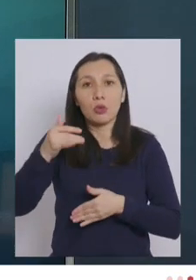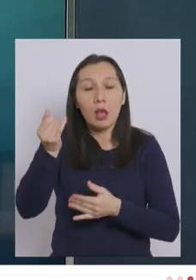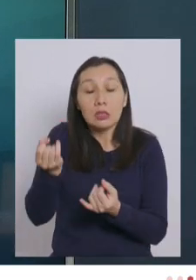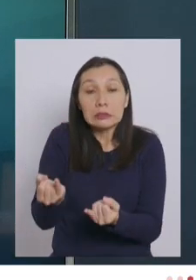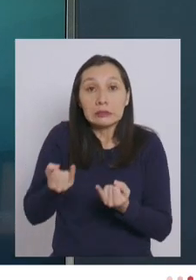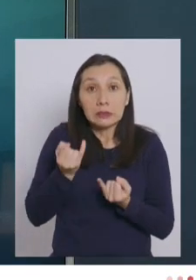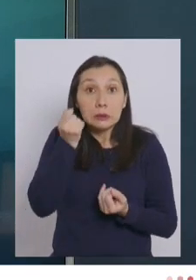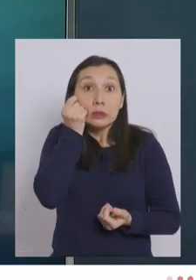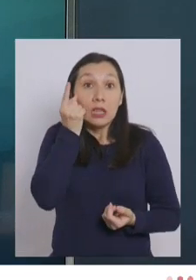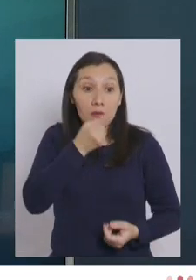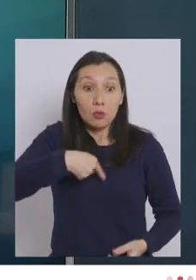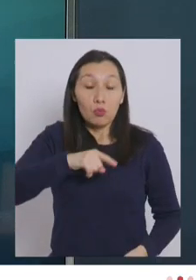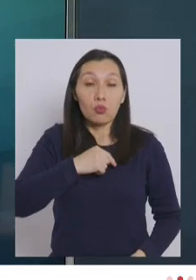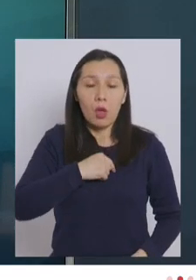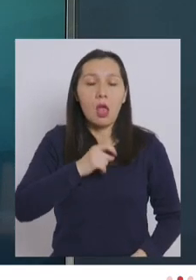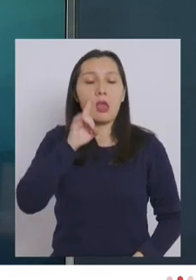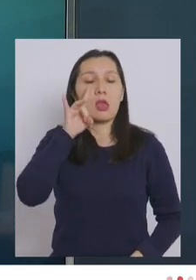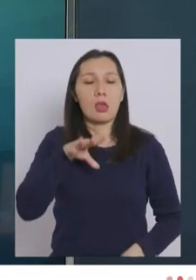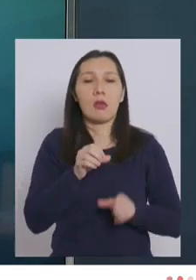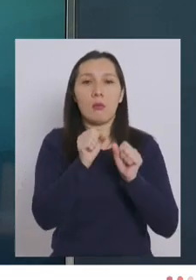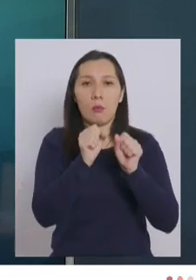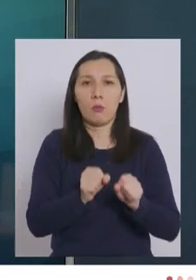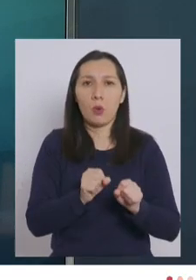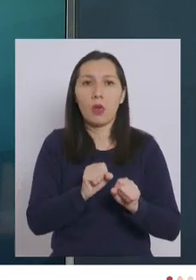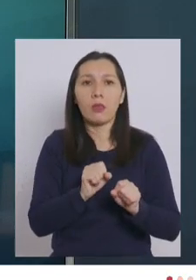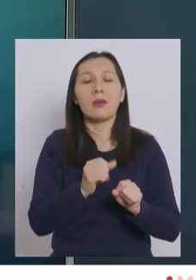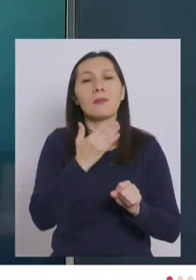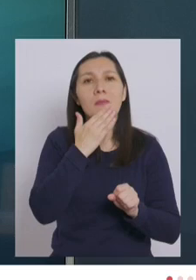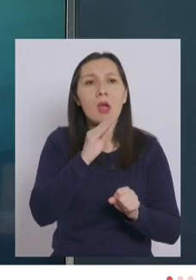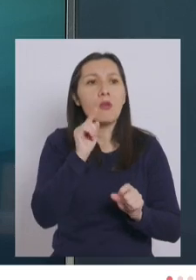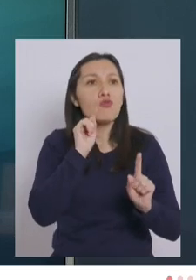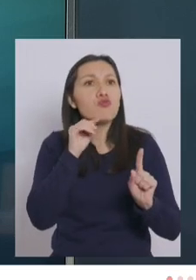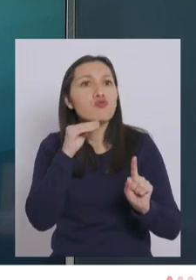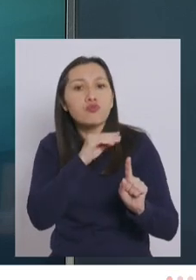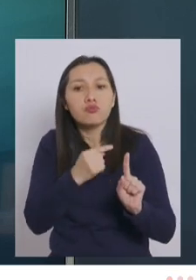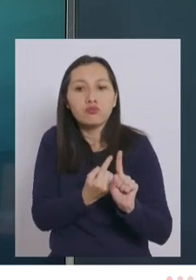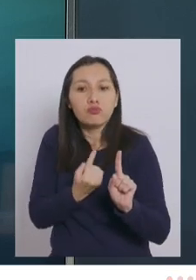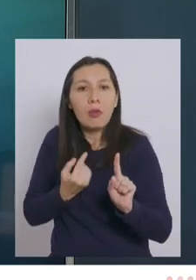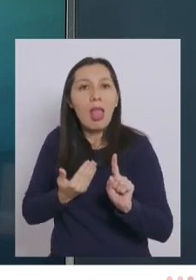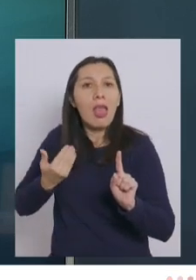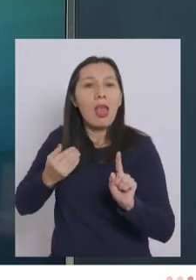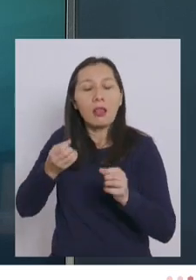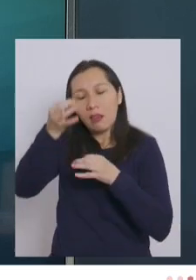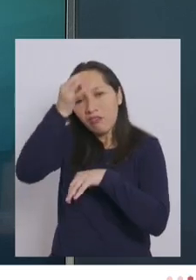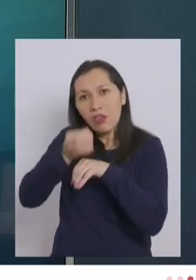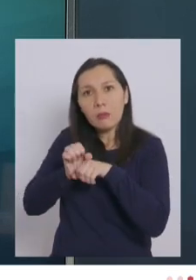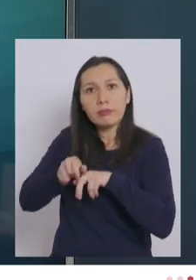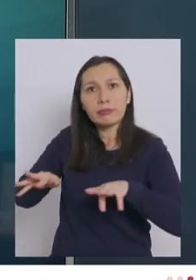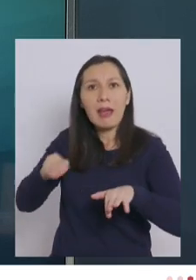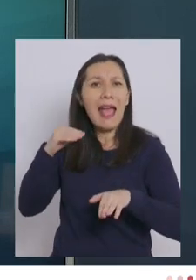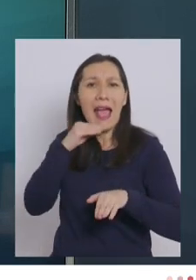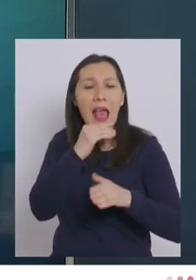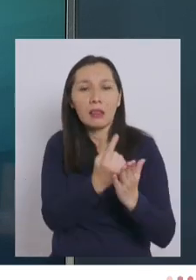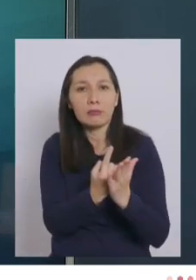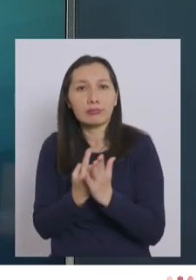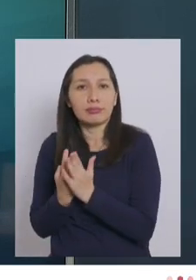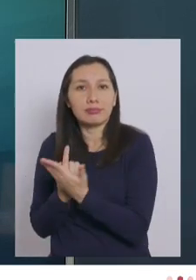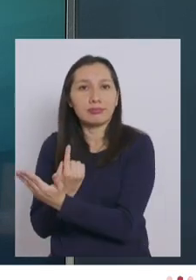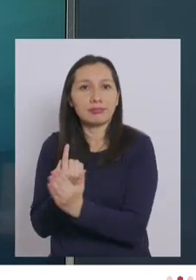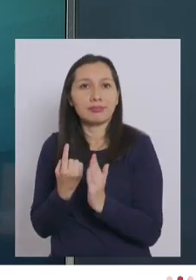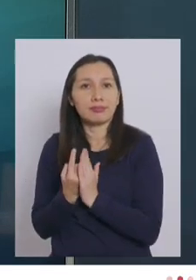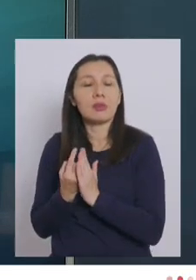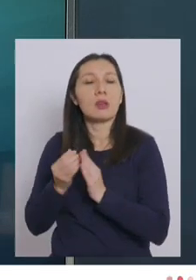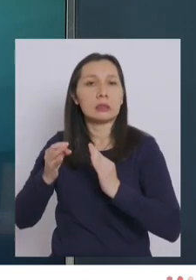tengamos esa información, vamos a poder encontrar aquellas personas que estuvieron contagiadas y poder aislarlas en forma